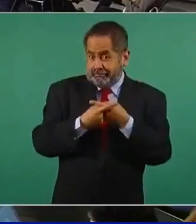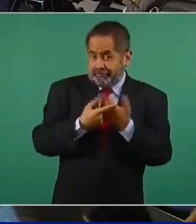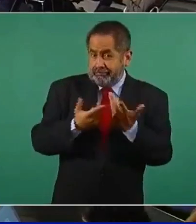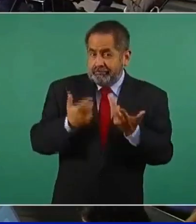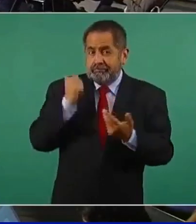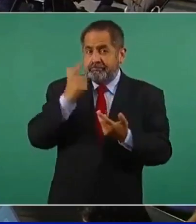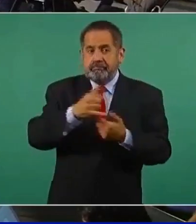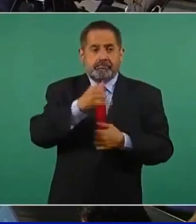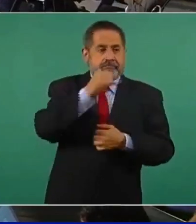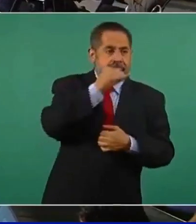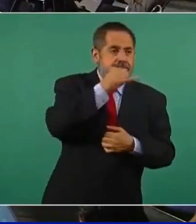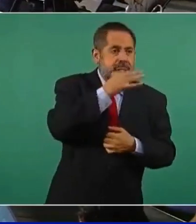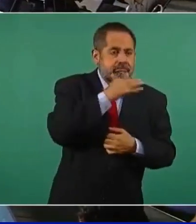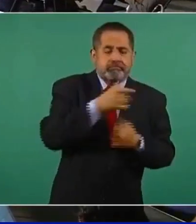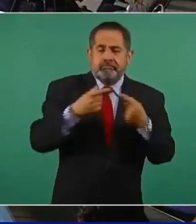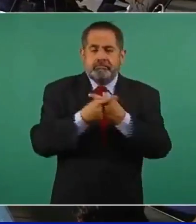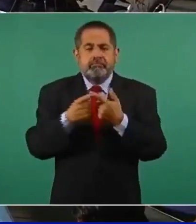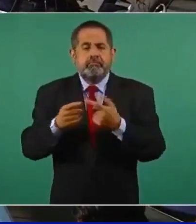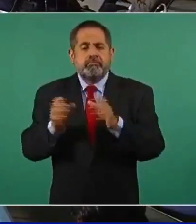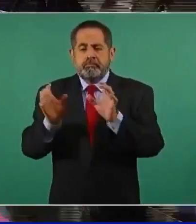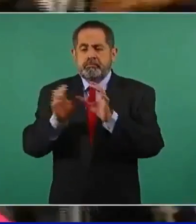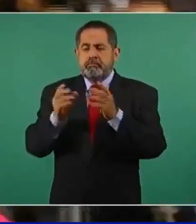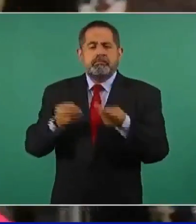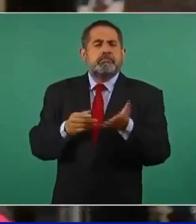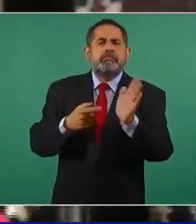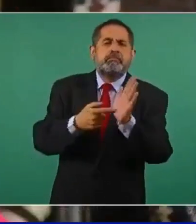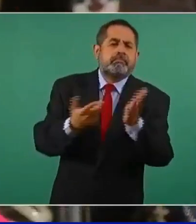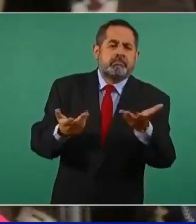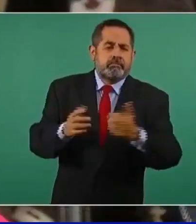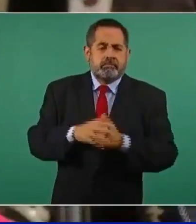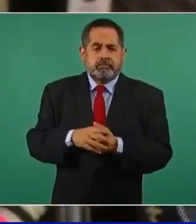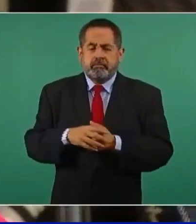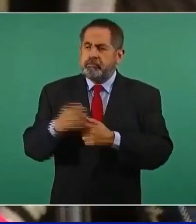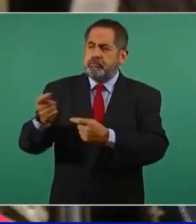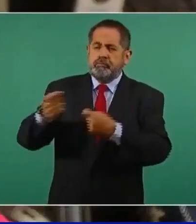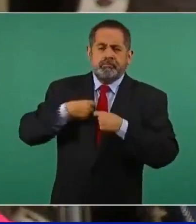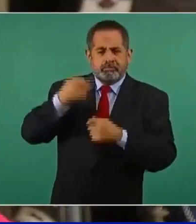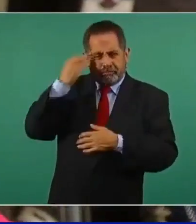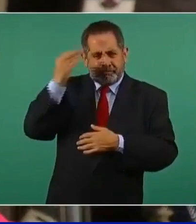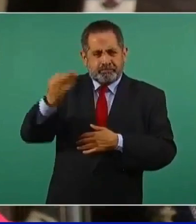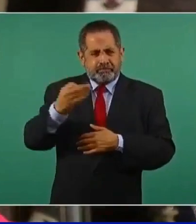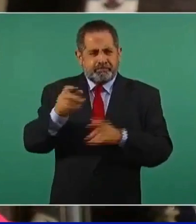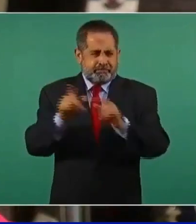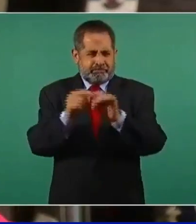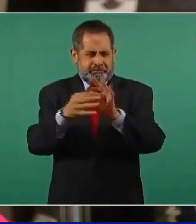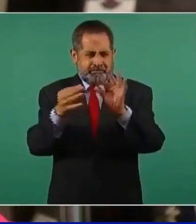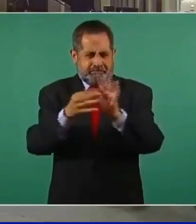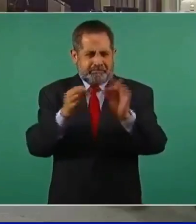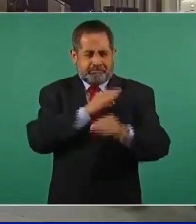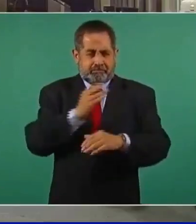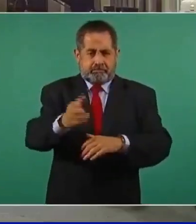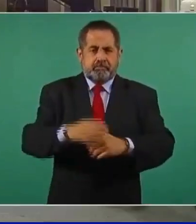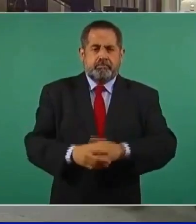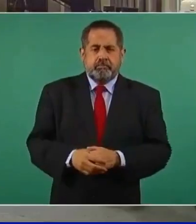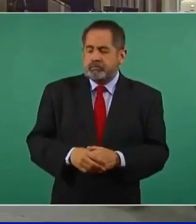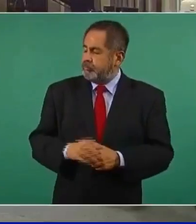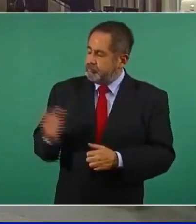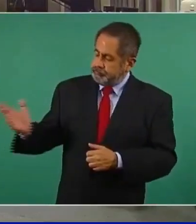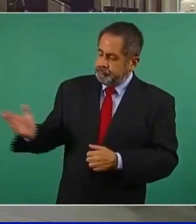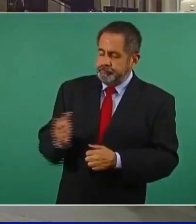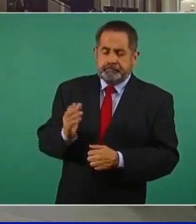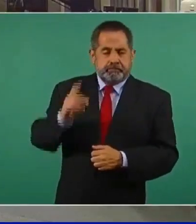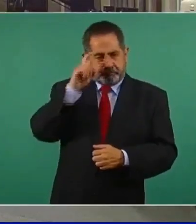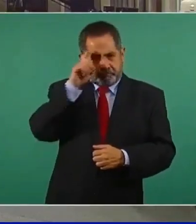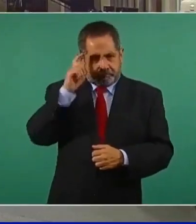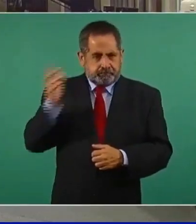Saber este certificado, en dónde se los pueden pedir, en cuánto tiempo lo van a entregar, esos detalles, por favor. Pues es Hugo, básicamente.